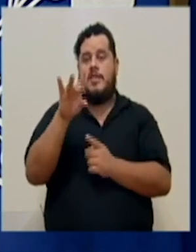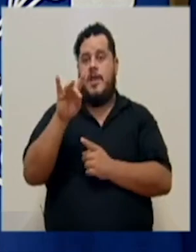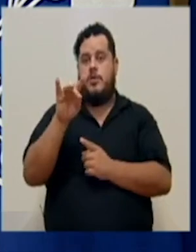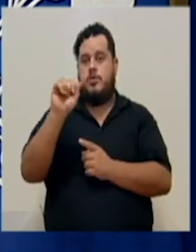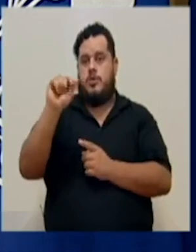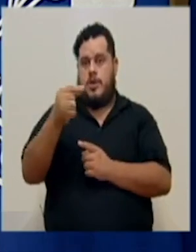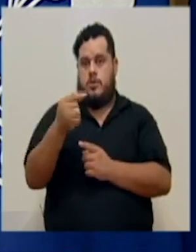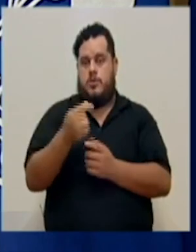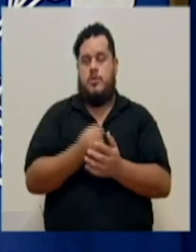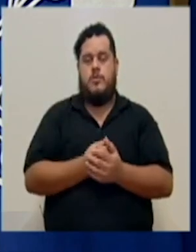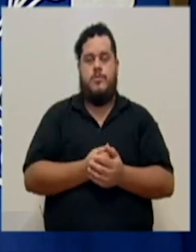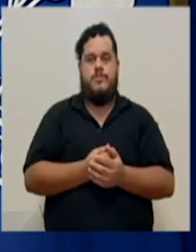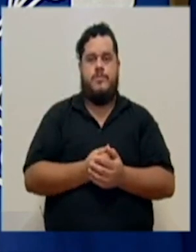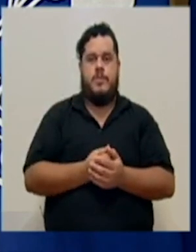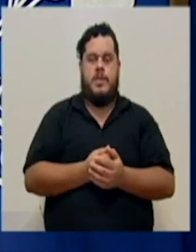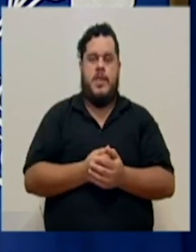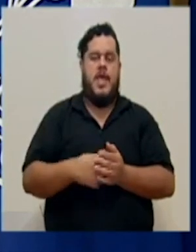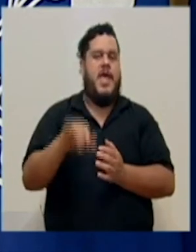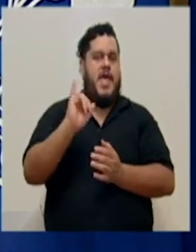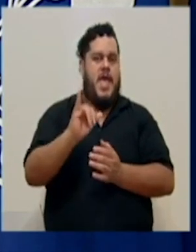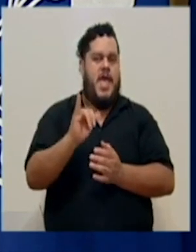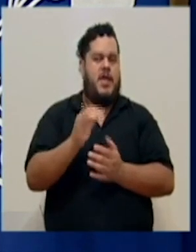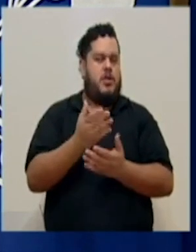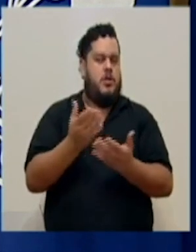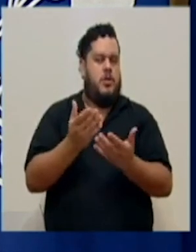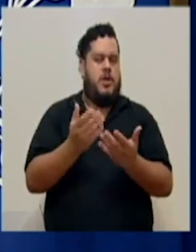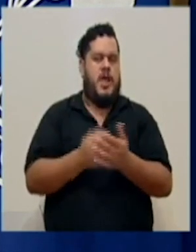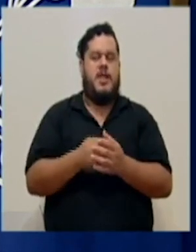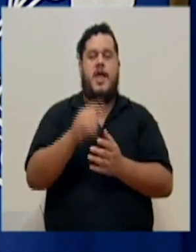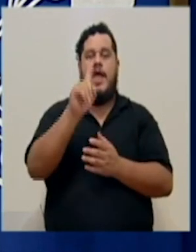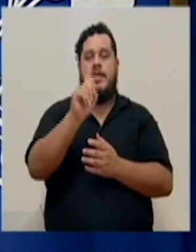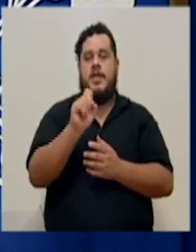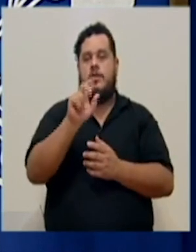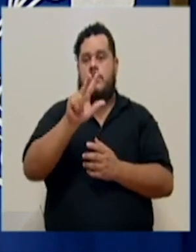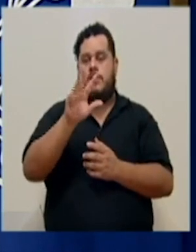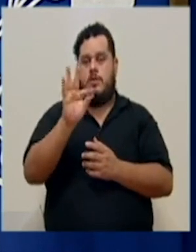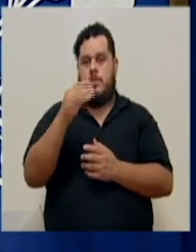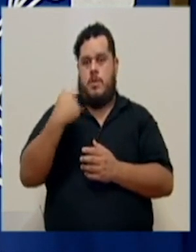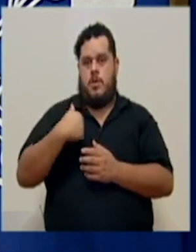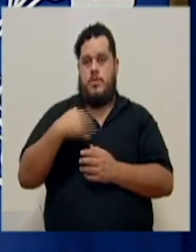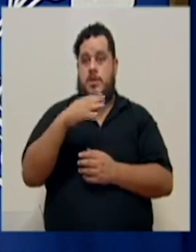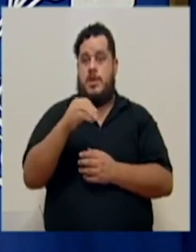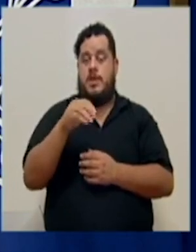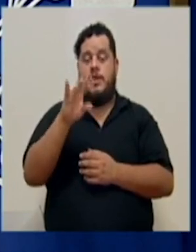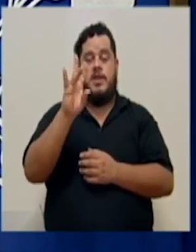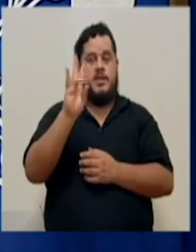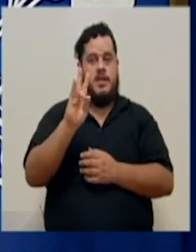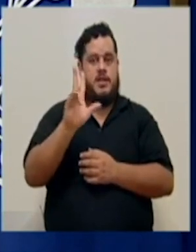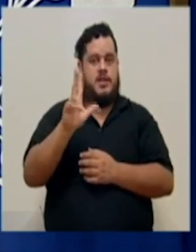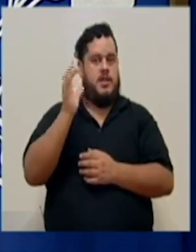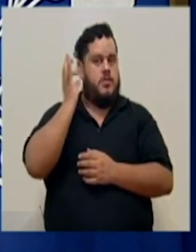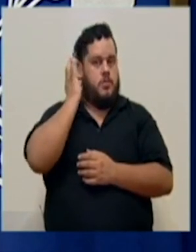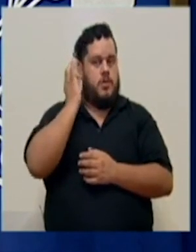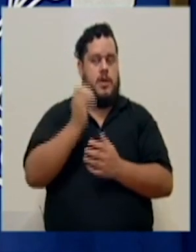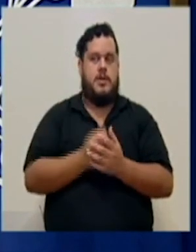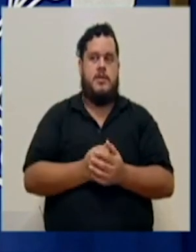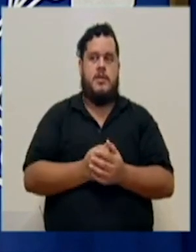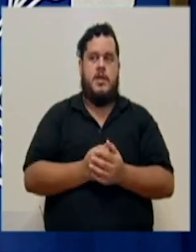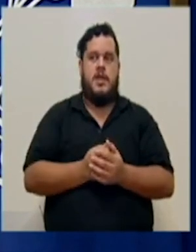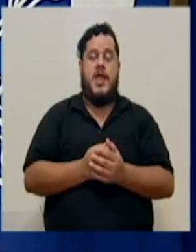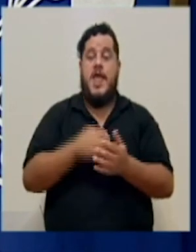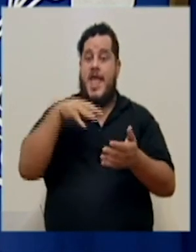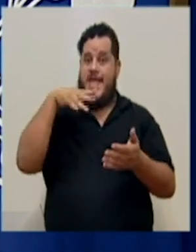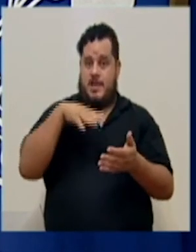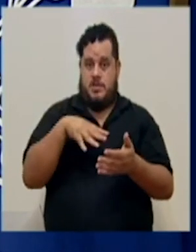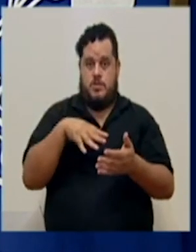de agosto. Esto corresponde con 139 hombres y 73 mujeres. El